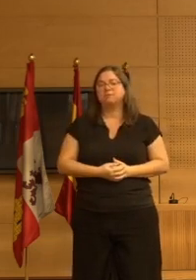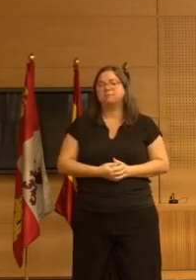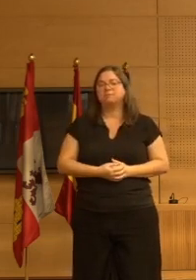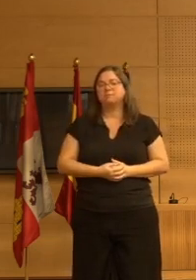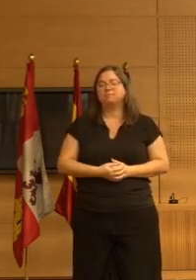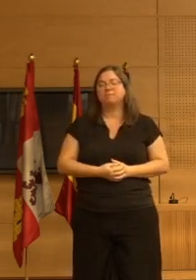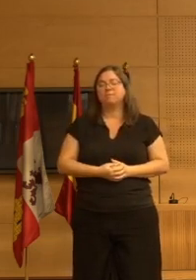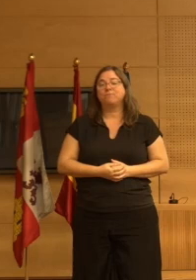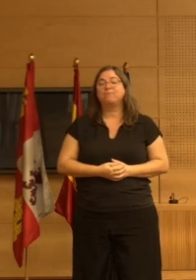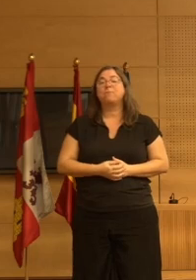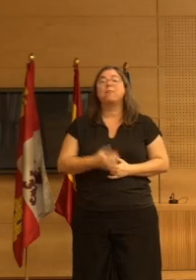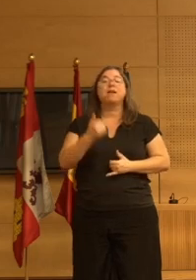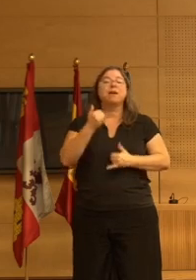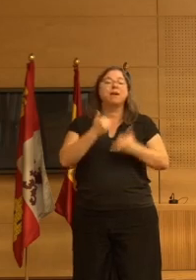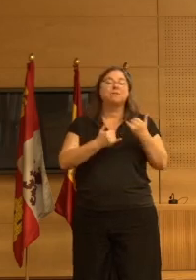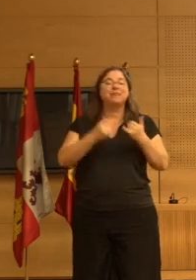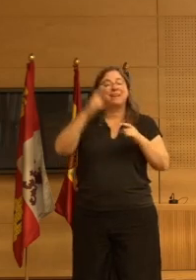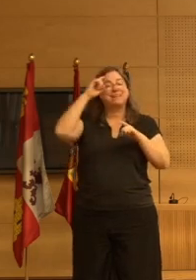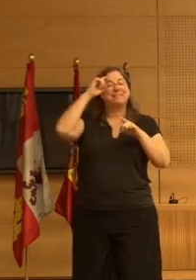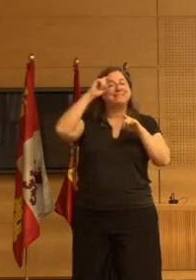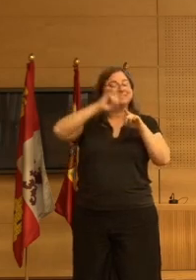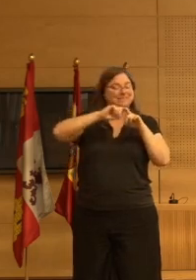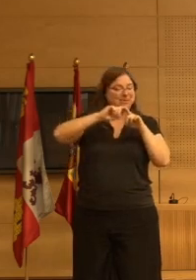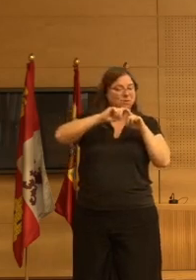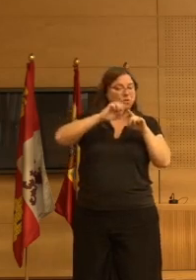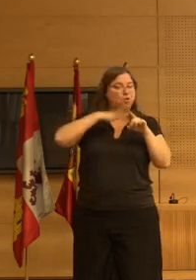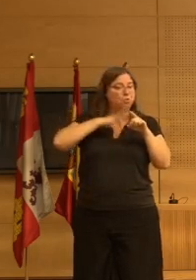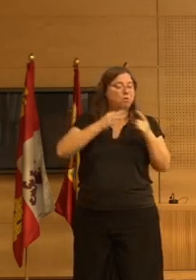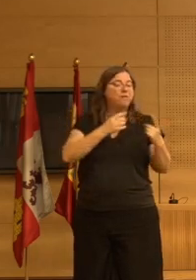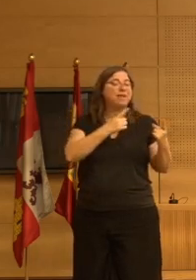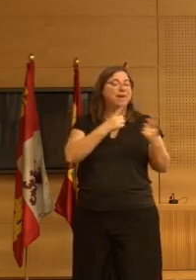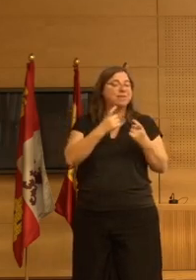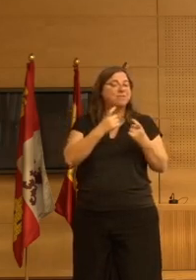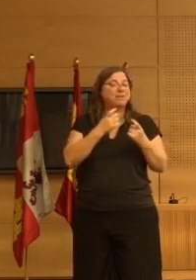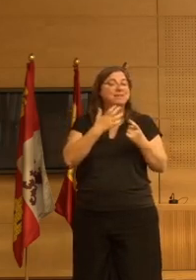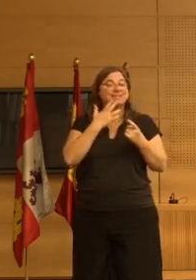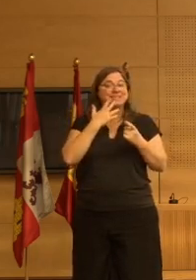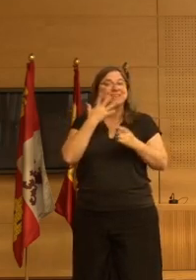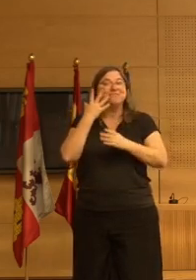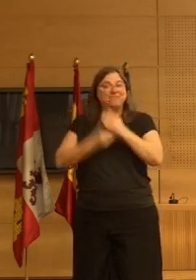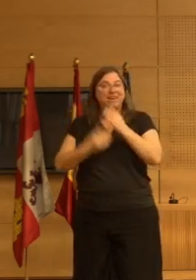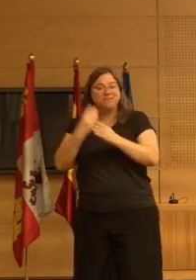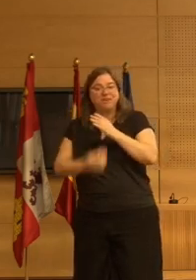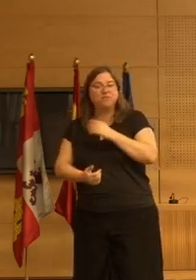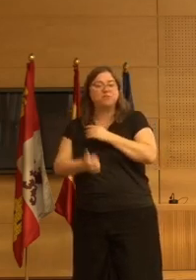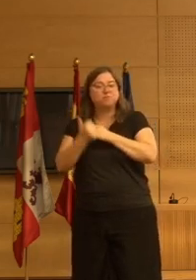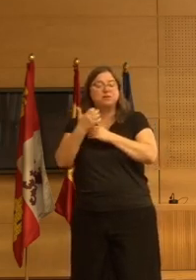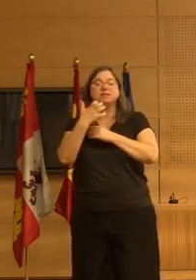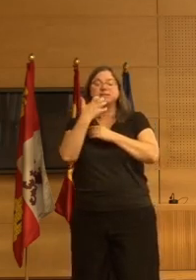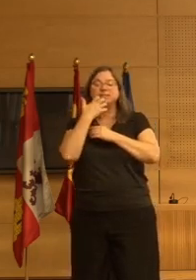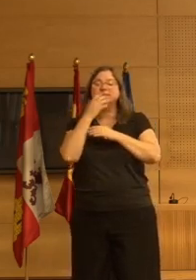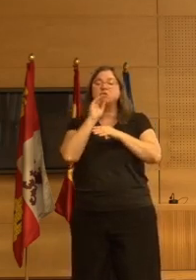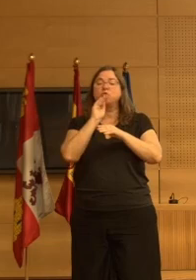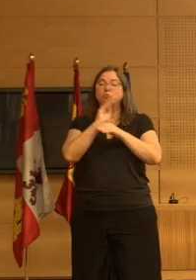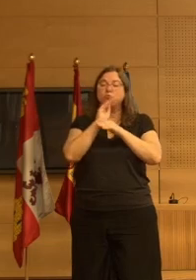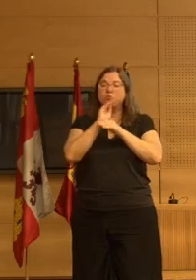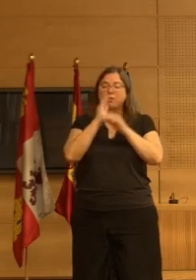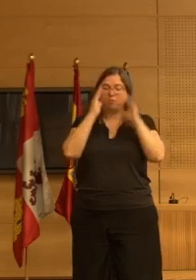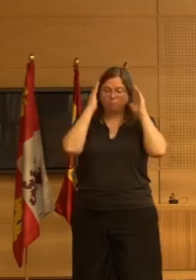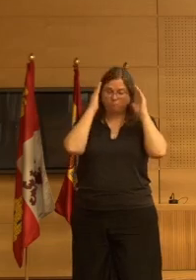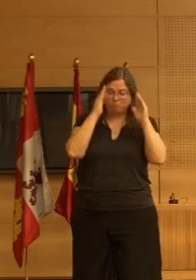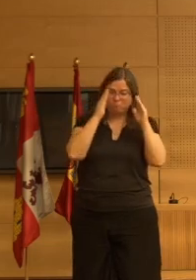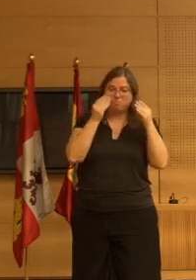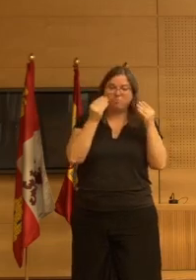en el fondo a lo mejor el psicólogo hace falta cuando lo demás falla pero si los cuidados se enfocan bien